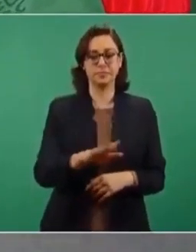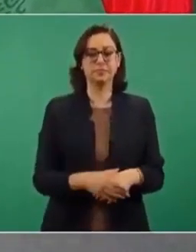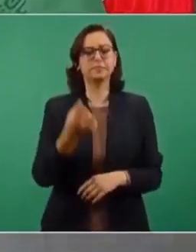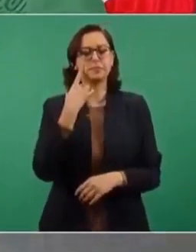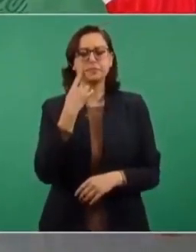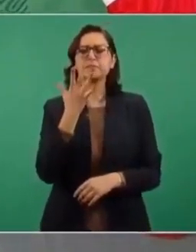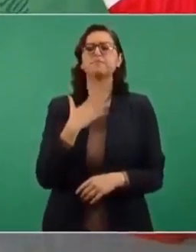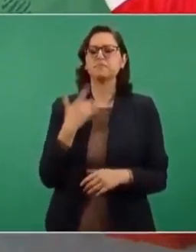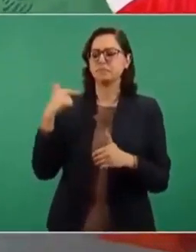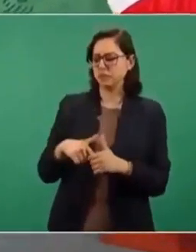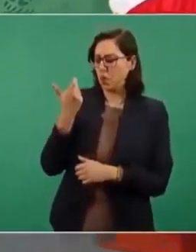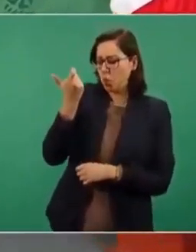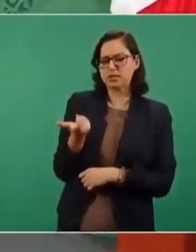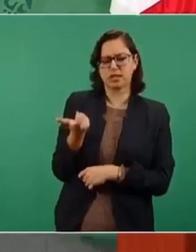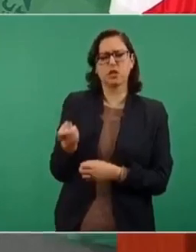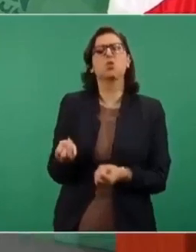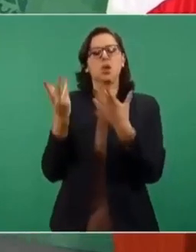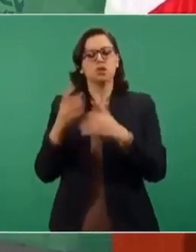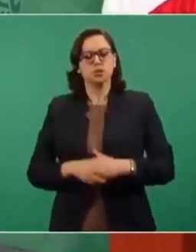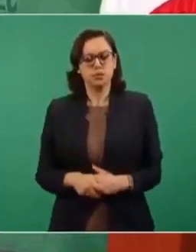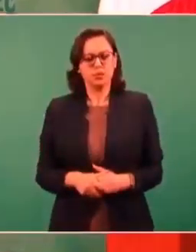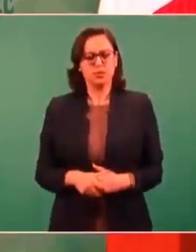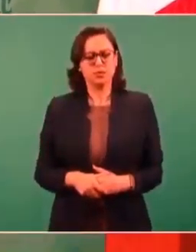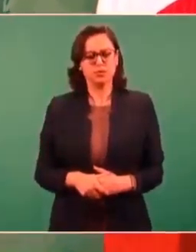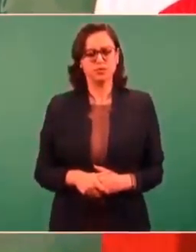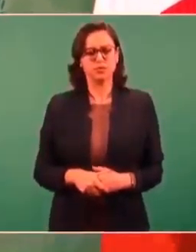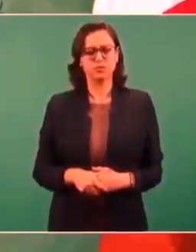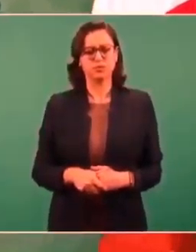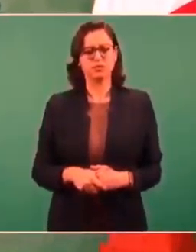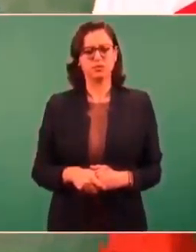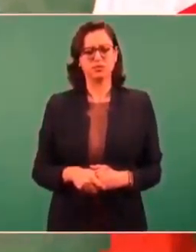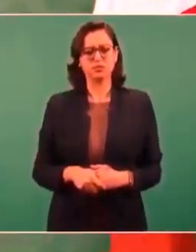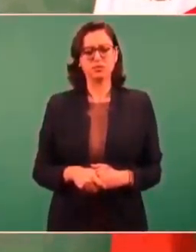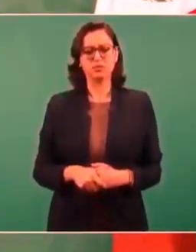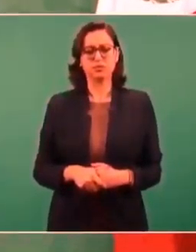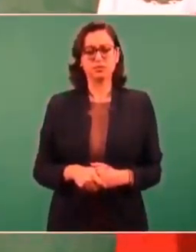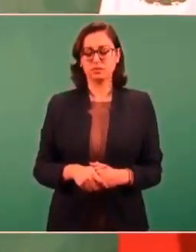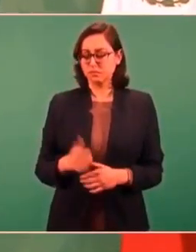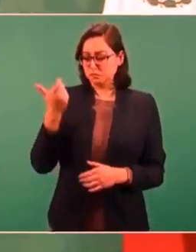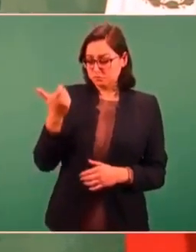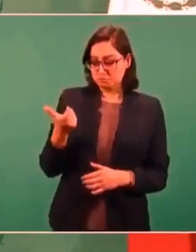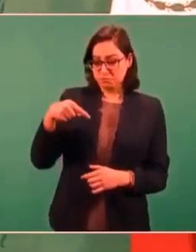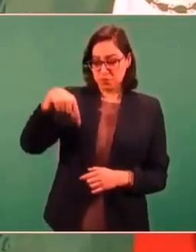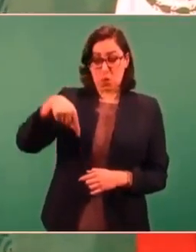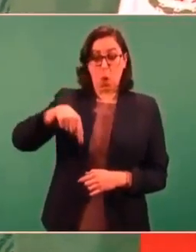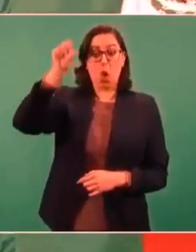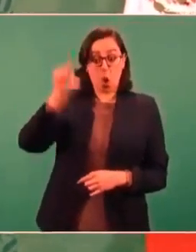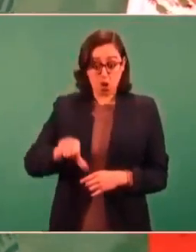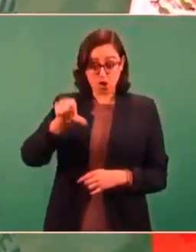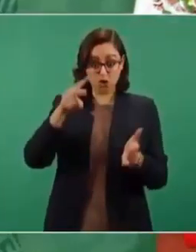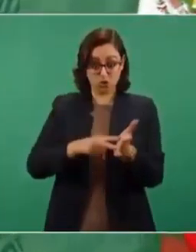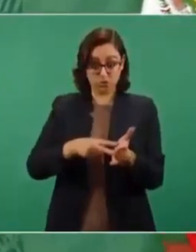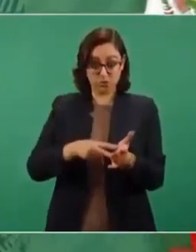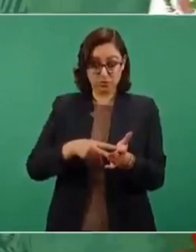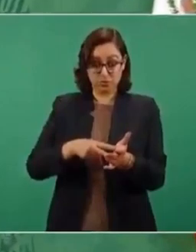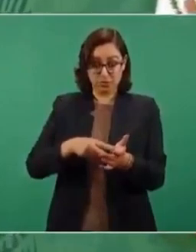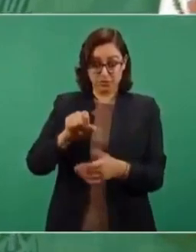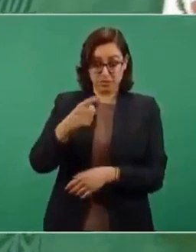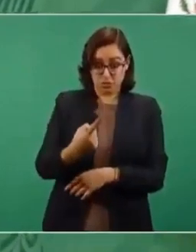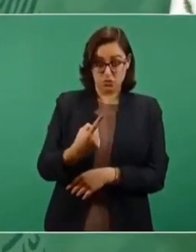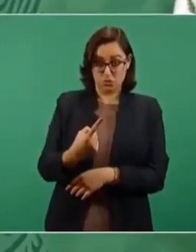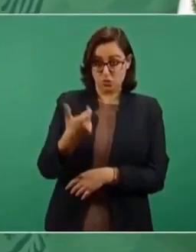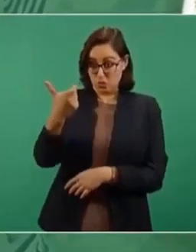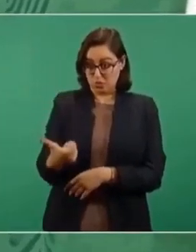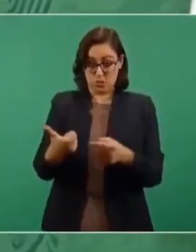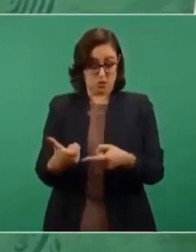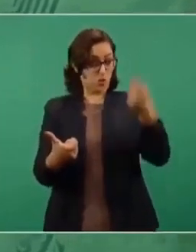hoy tiene que costar lo mismo que en noviembre del 18, en términos reales.